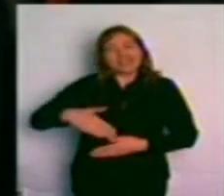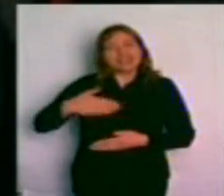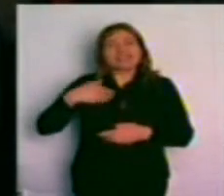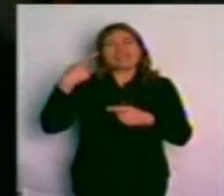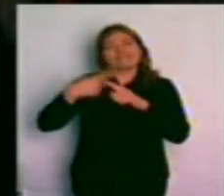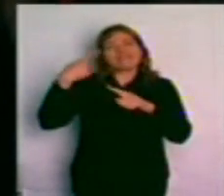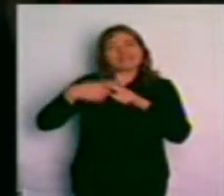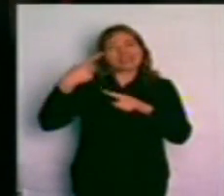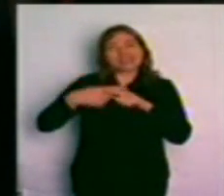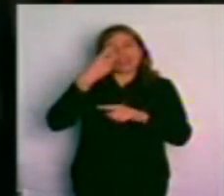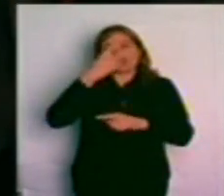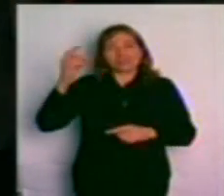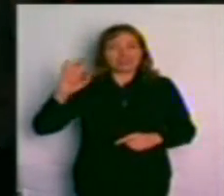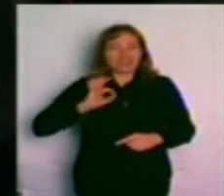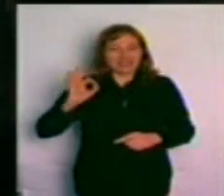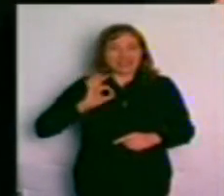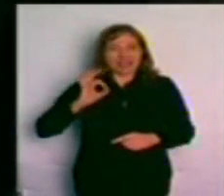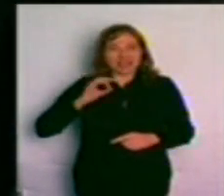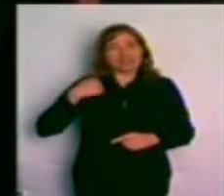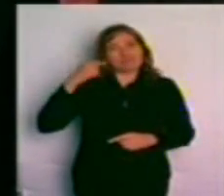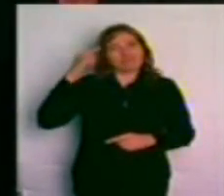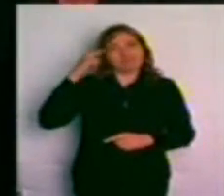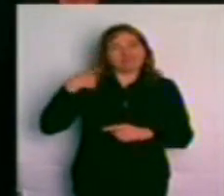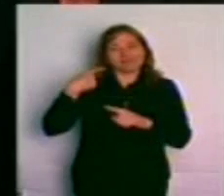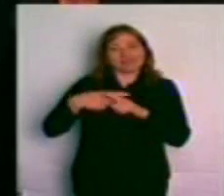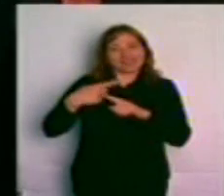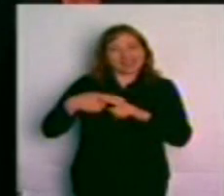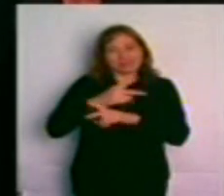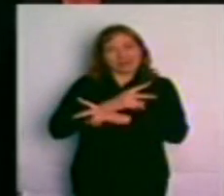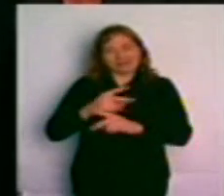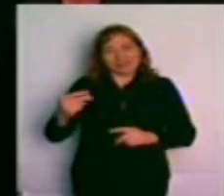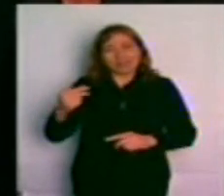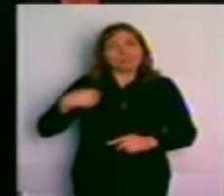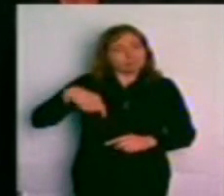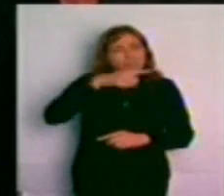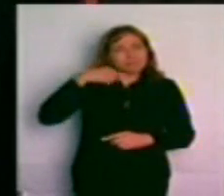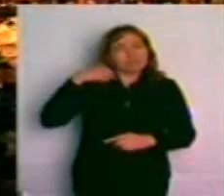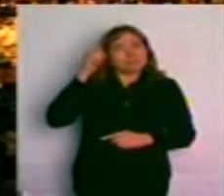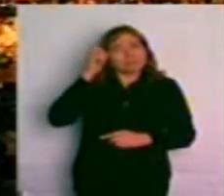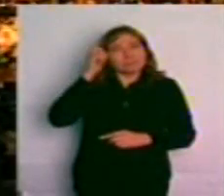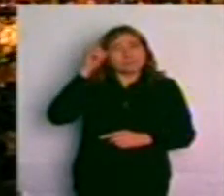festejos del Bicentenario, la habíamos imaginado